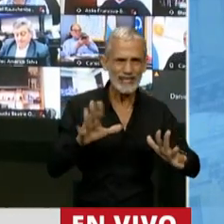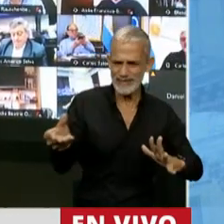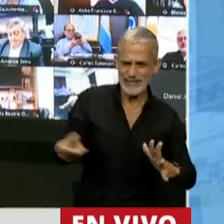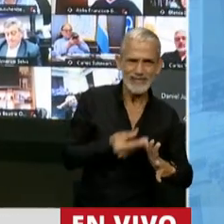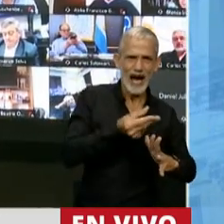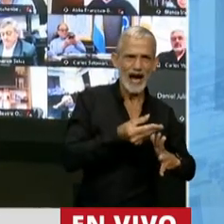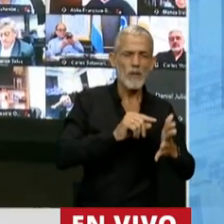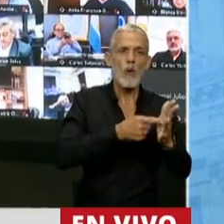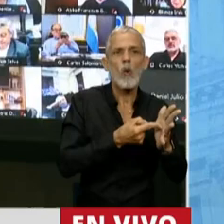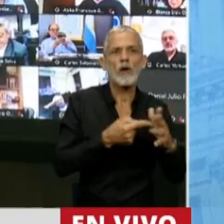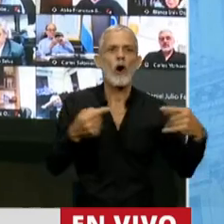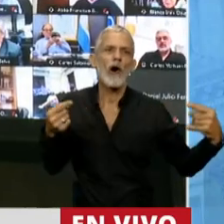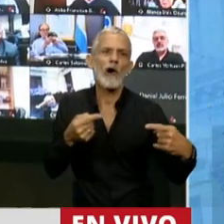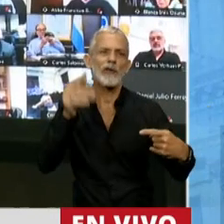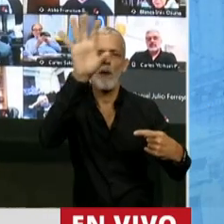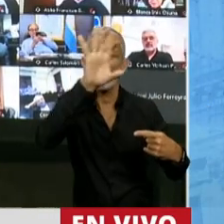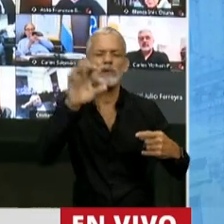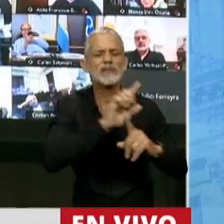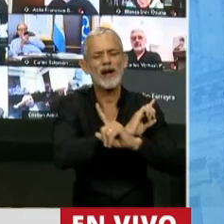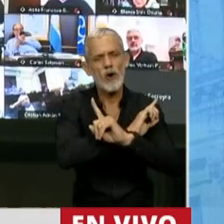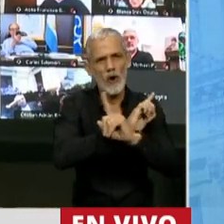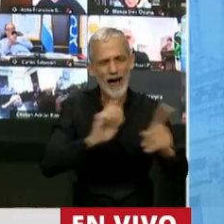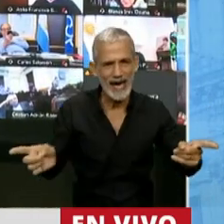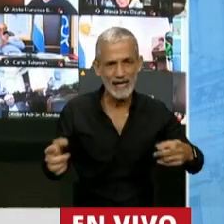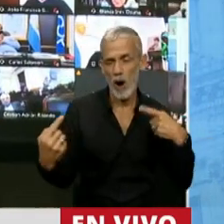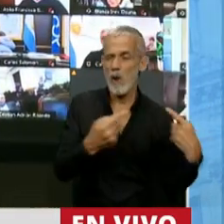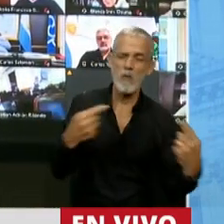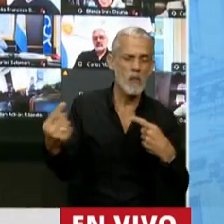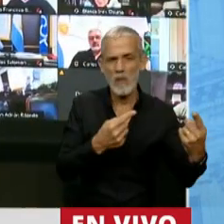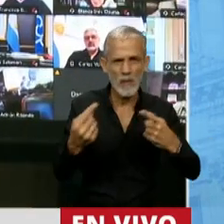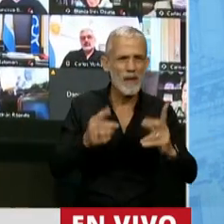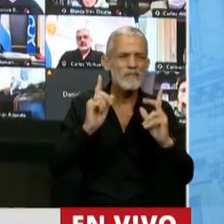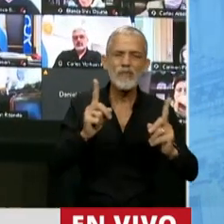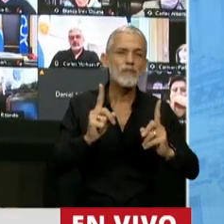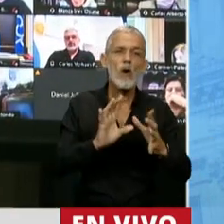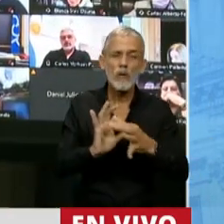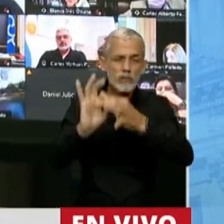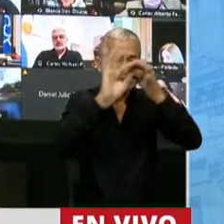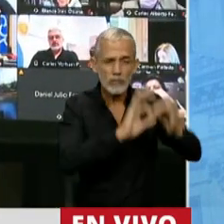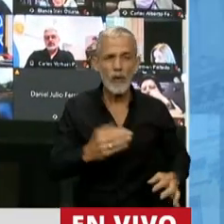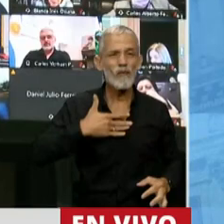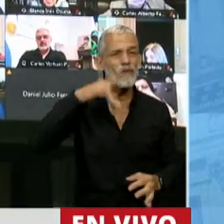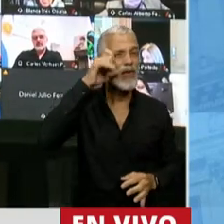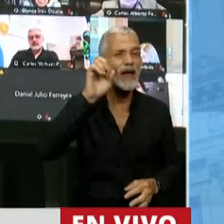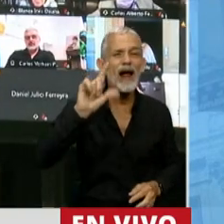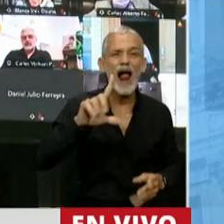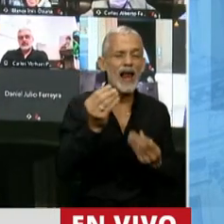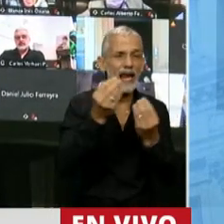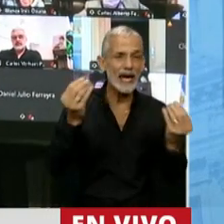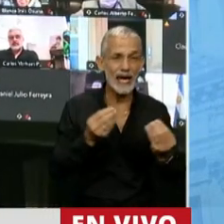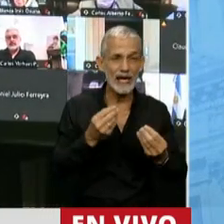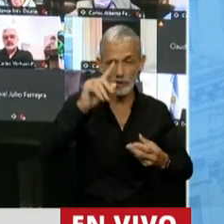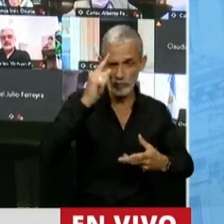porteños contra provincianos, no es la pelea entre compatriotas. El federalismo es federalismo